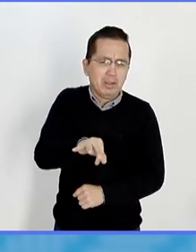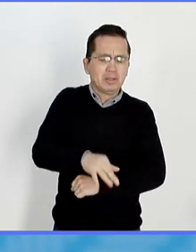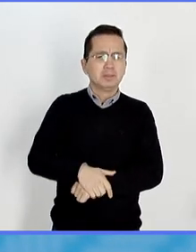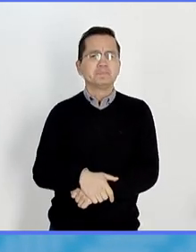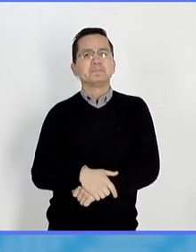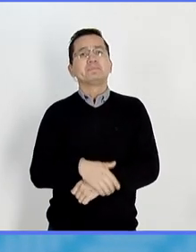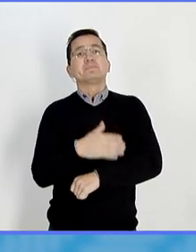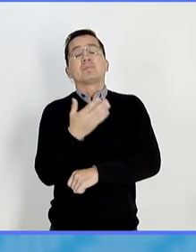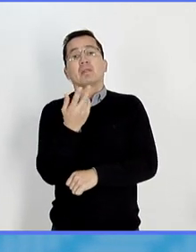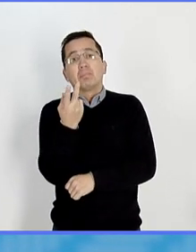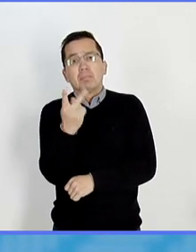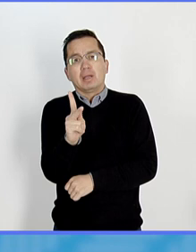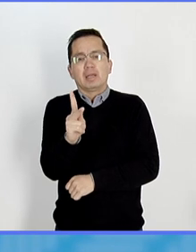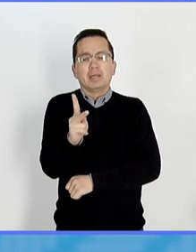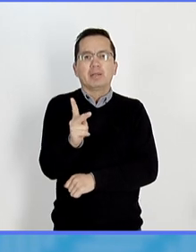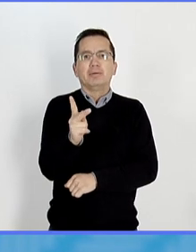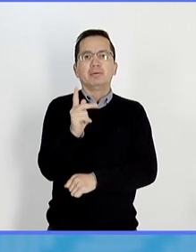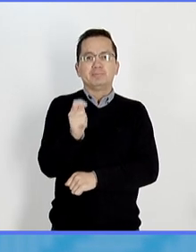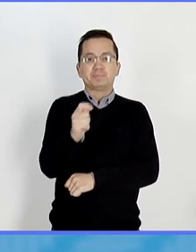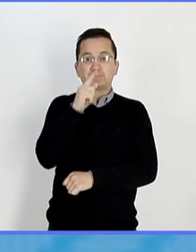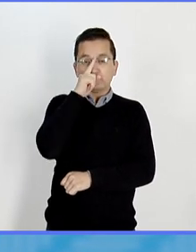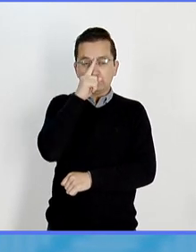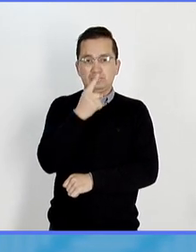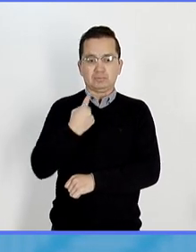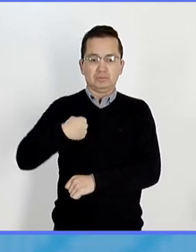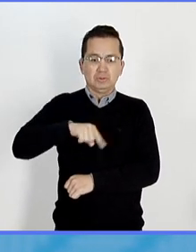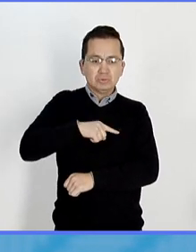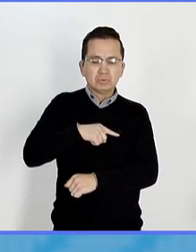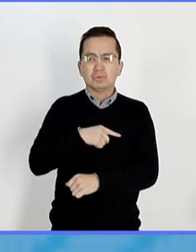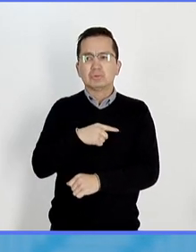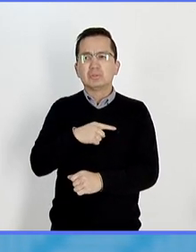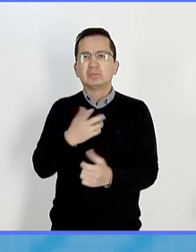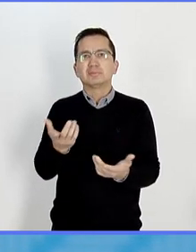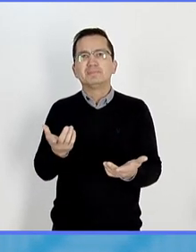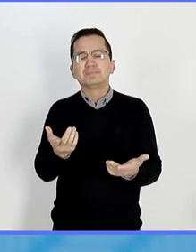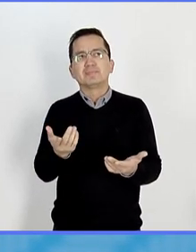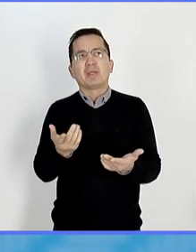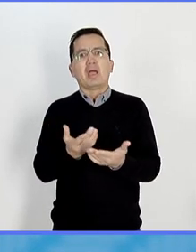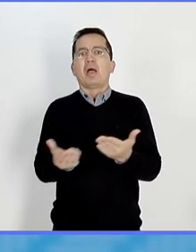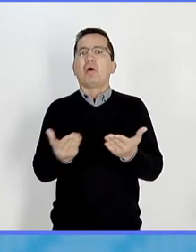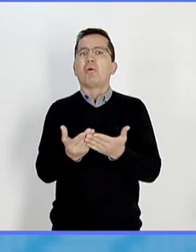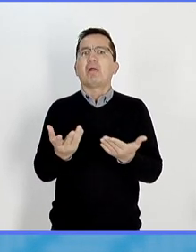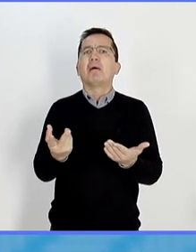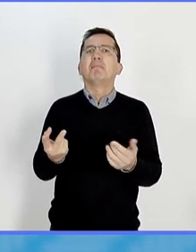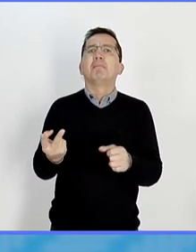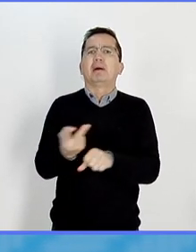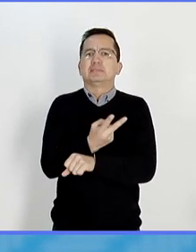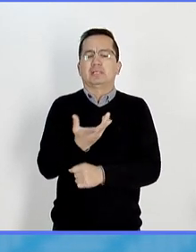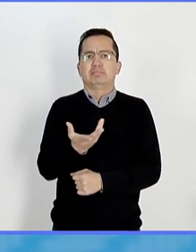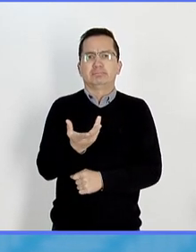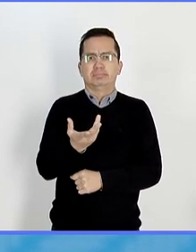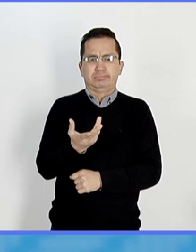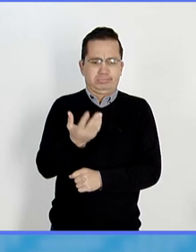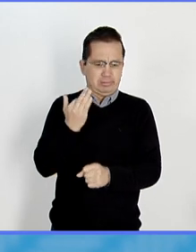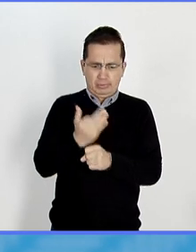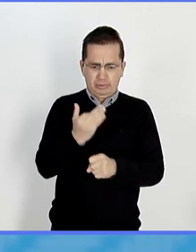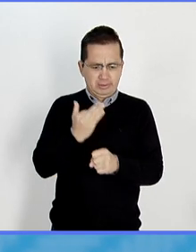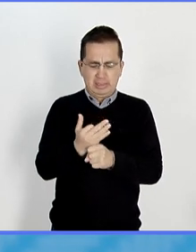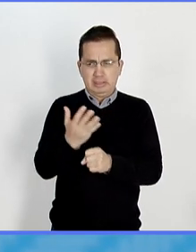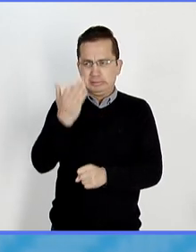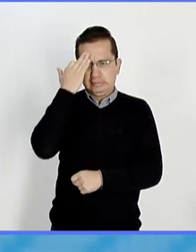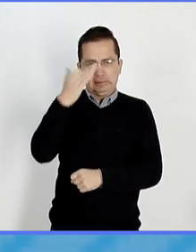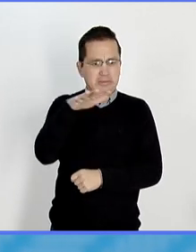que hemos tenido un comportamiento social tan diferente durante esta época que